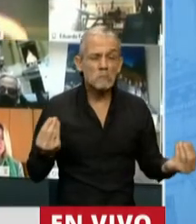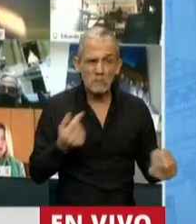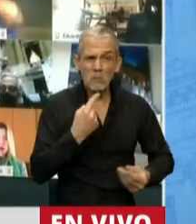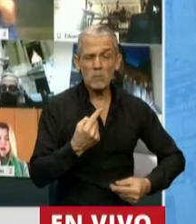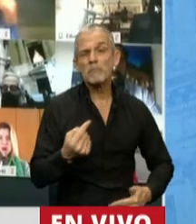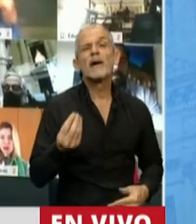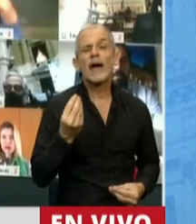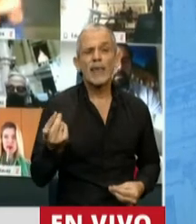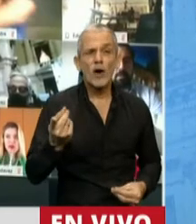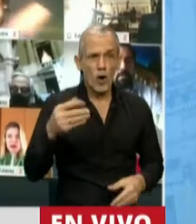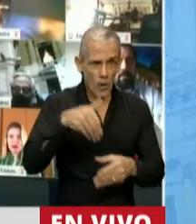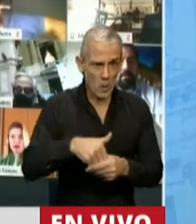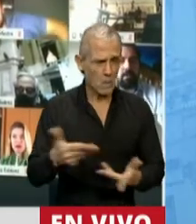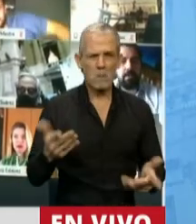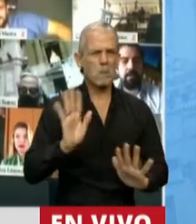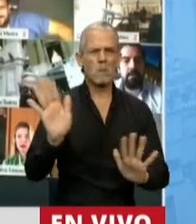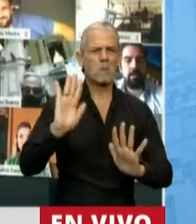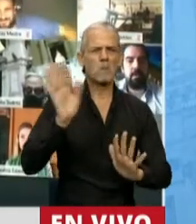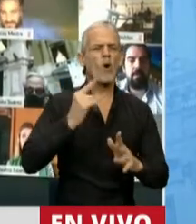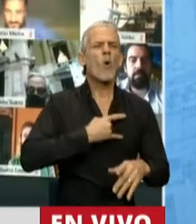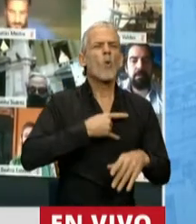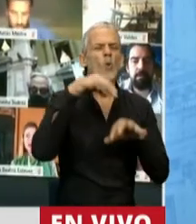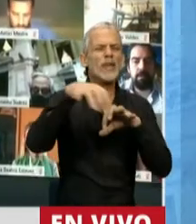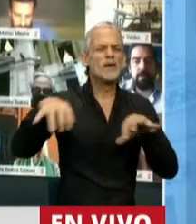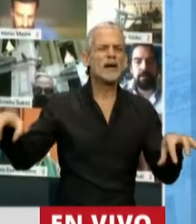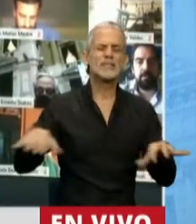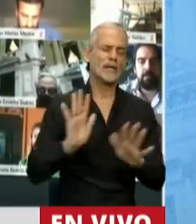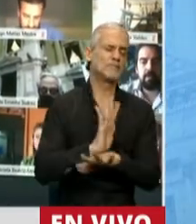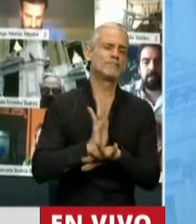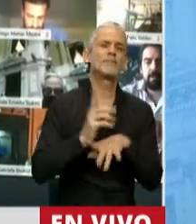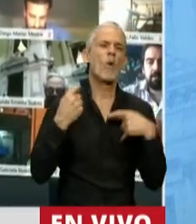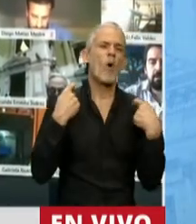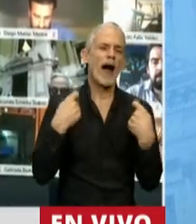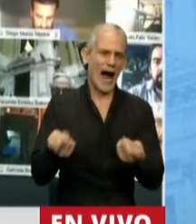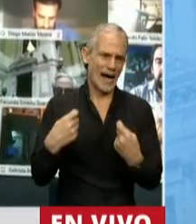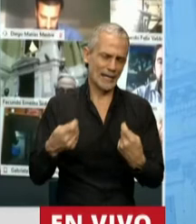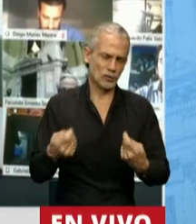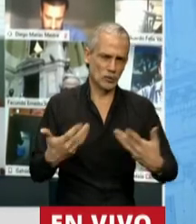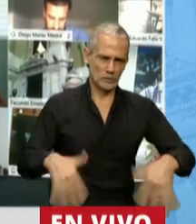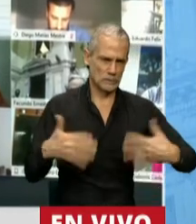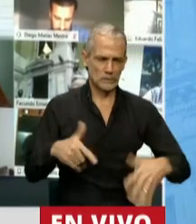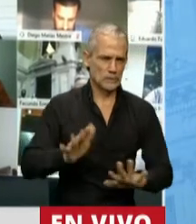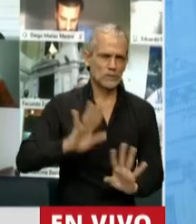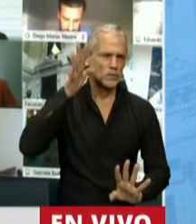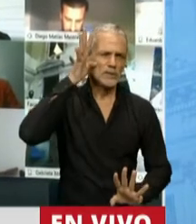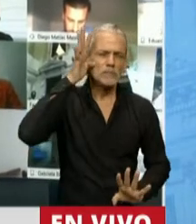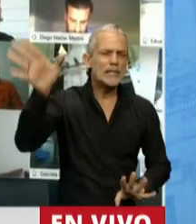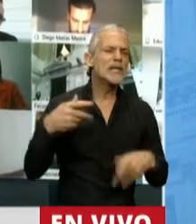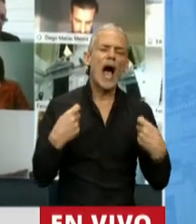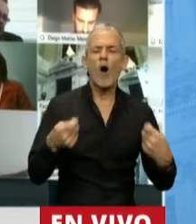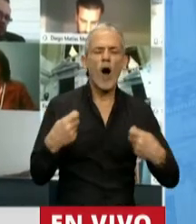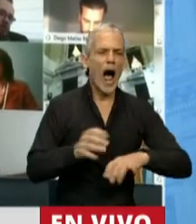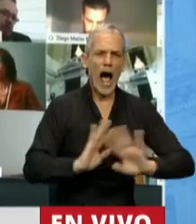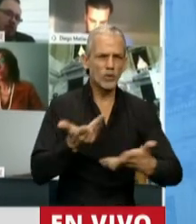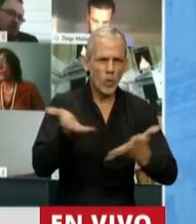diciendo que las universidades eran un gasto realmente oneroso, un